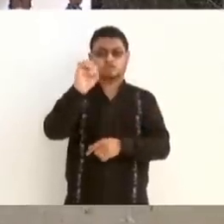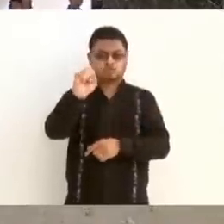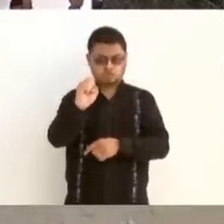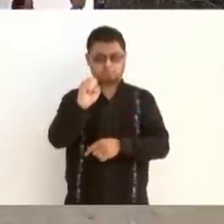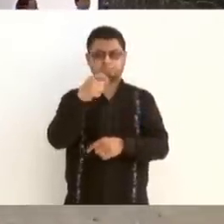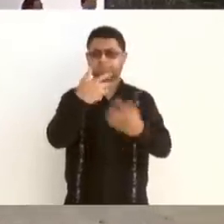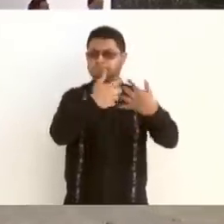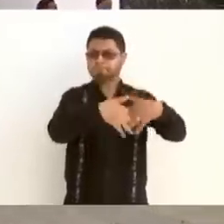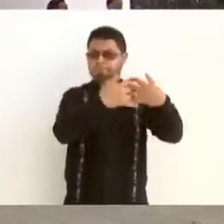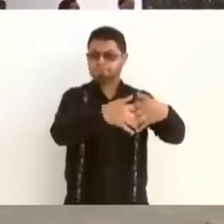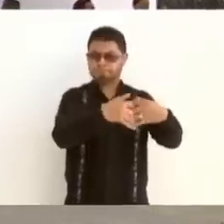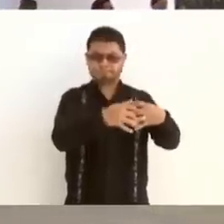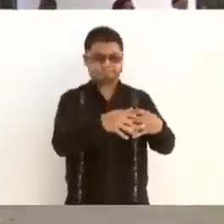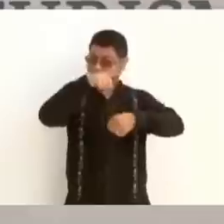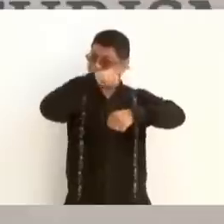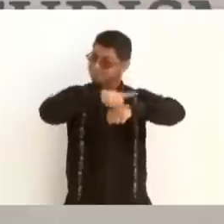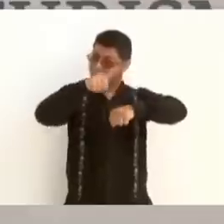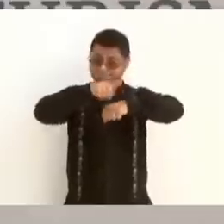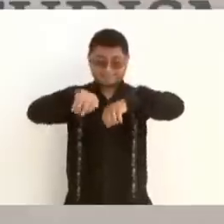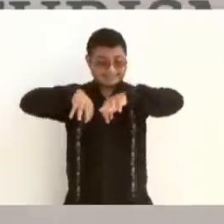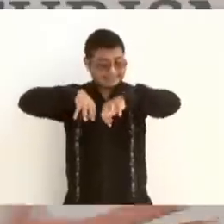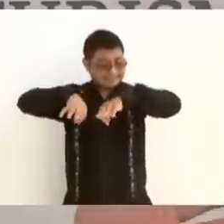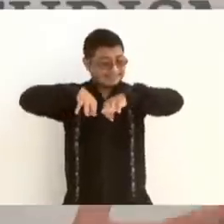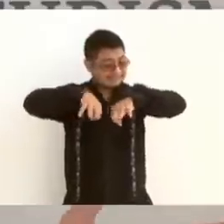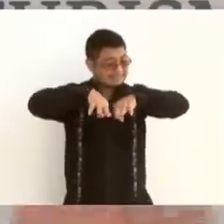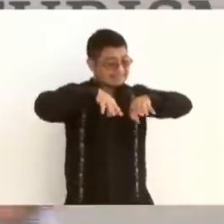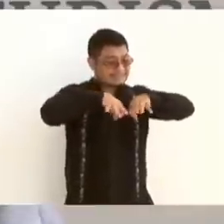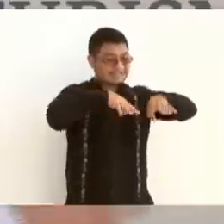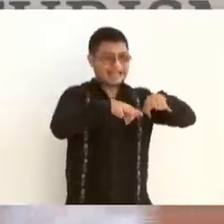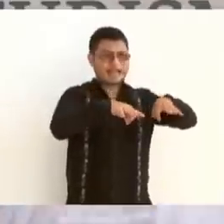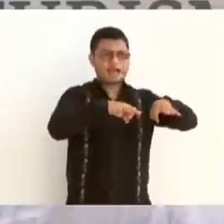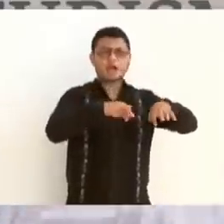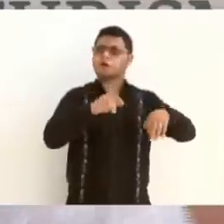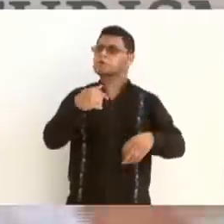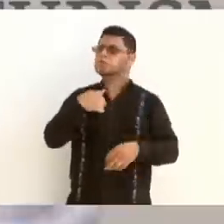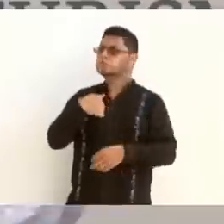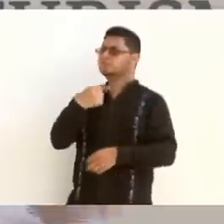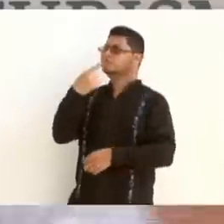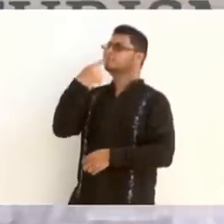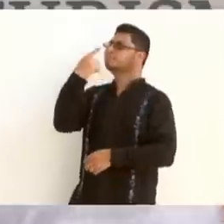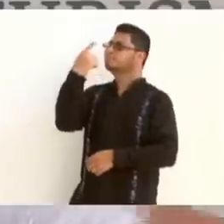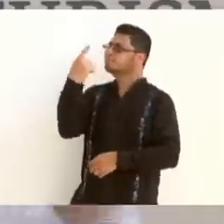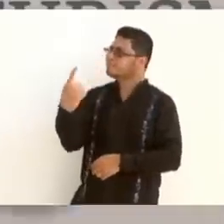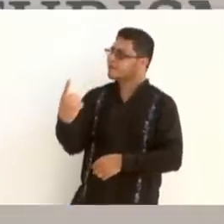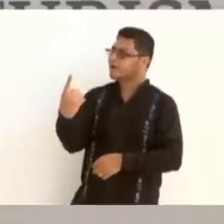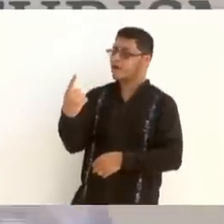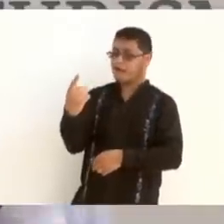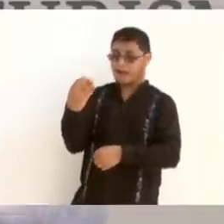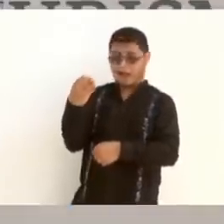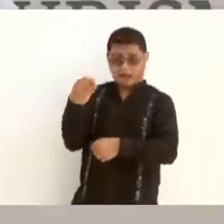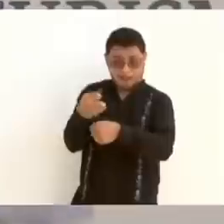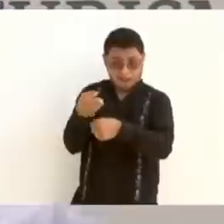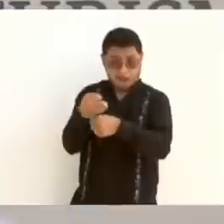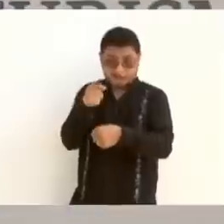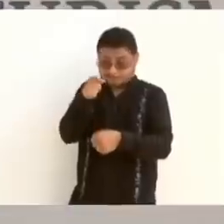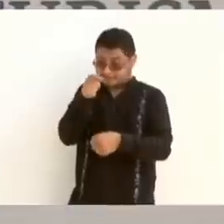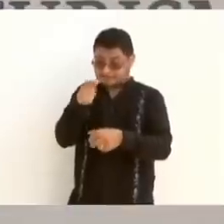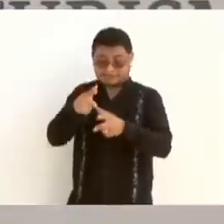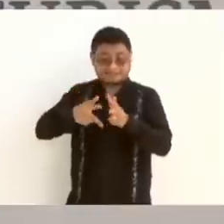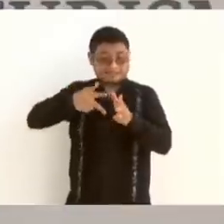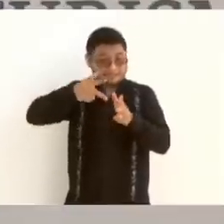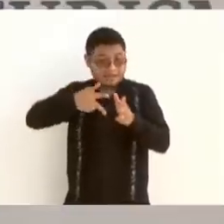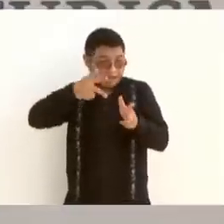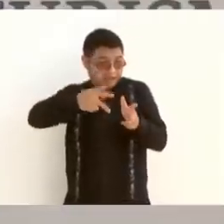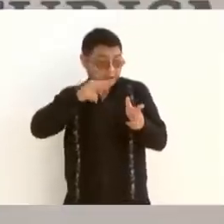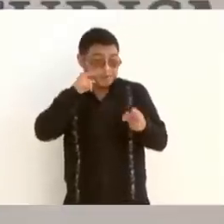Antonio Gómez García. Quiero comentarles que como este trabajo que ustedes